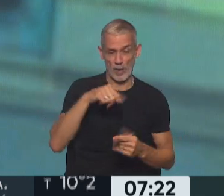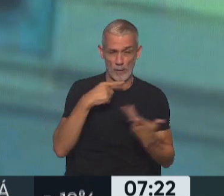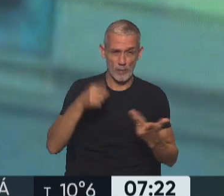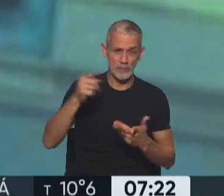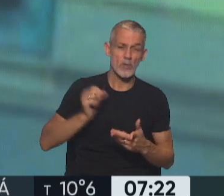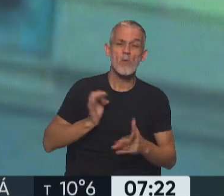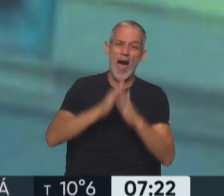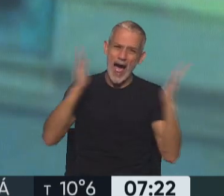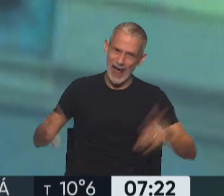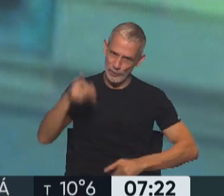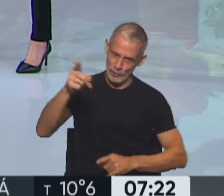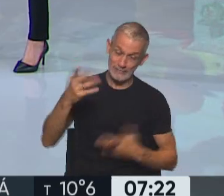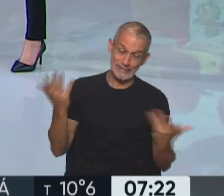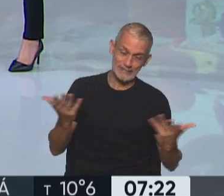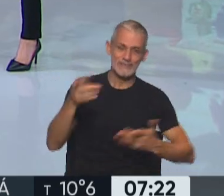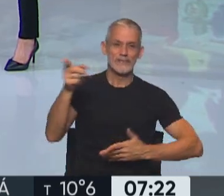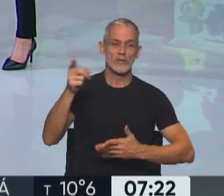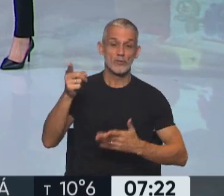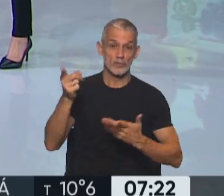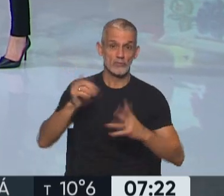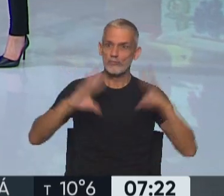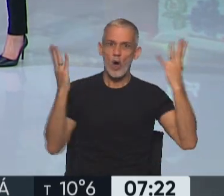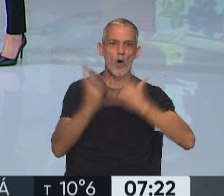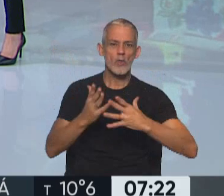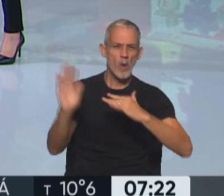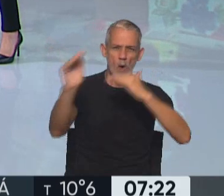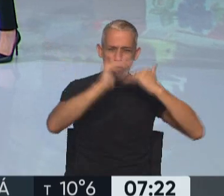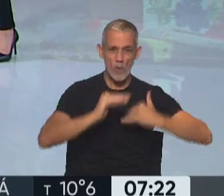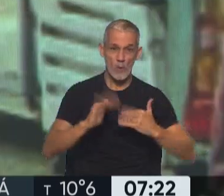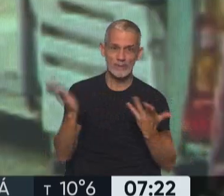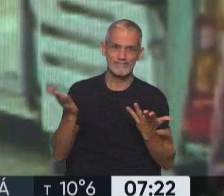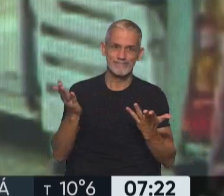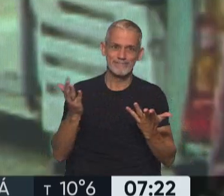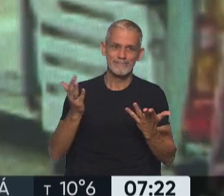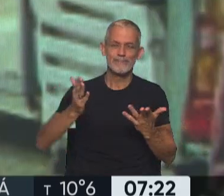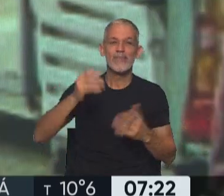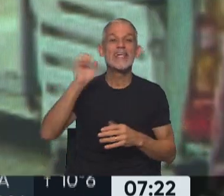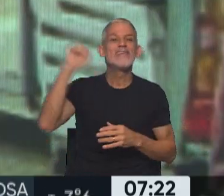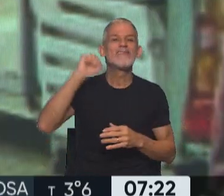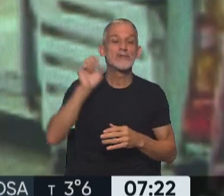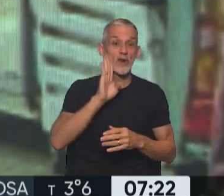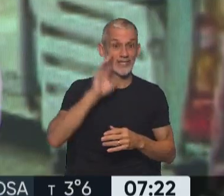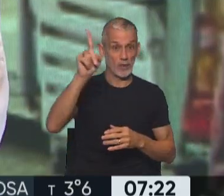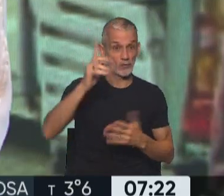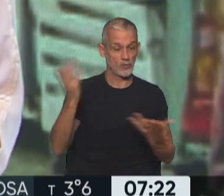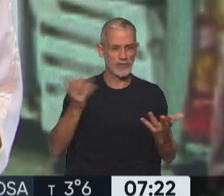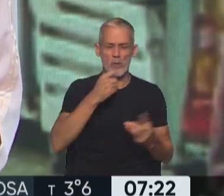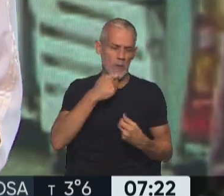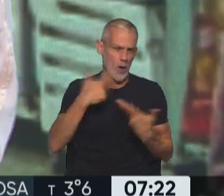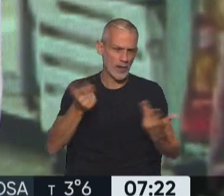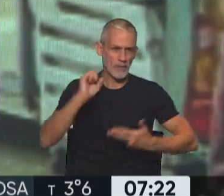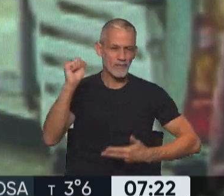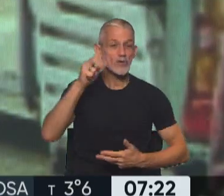es anual. Pero, bueno, se ha manifestado en el mundo. Sí, conocíamos en estos días el dato de inflación de Estados Unidos, por ejemplo,